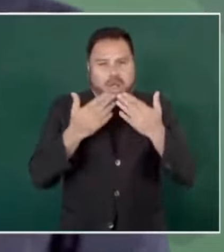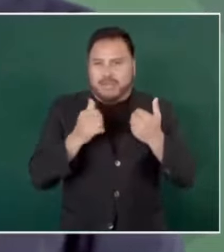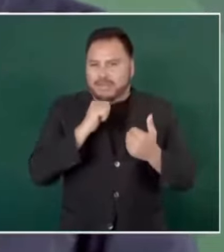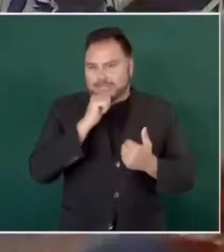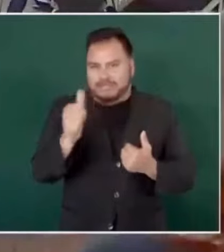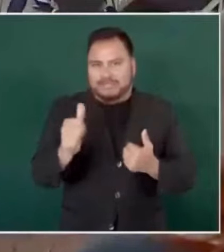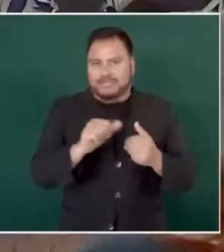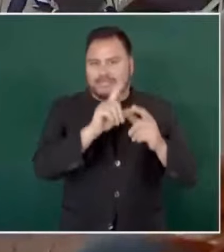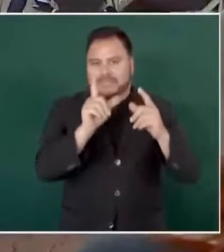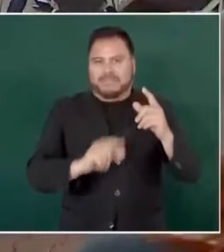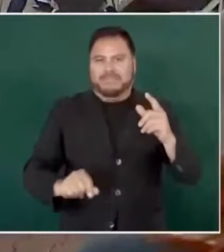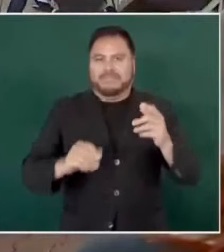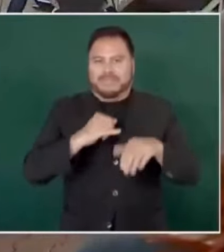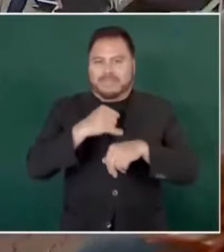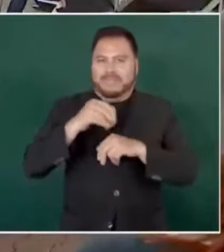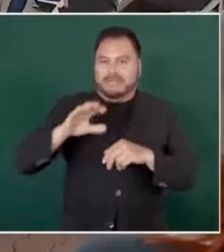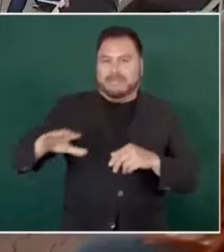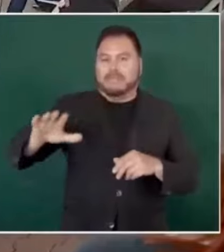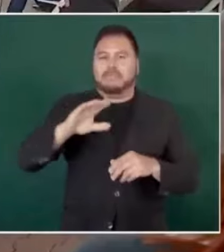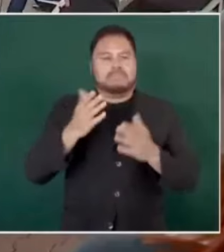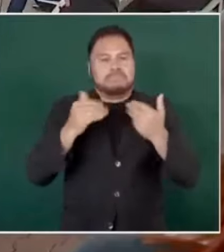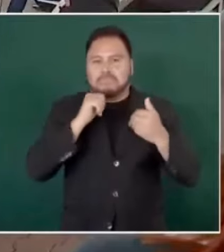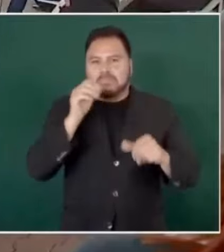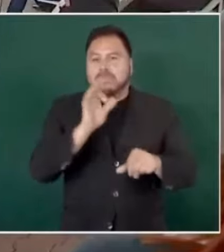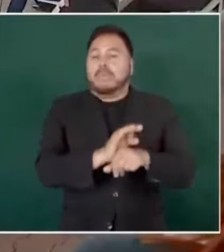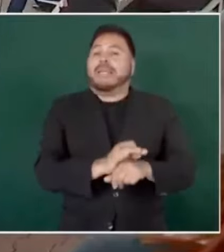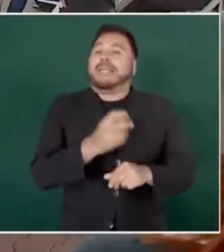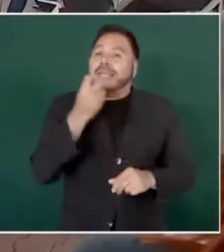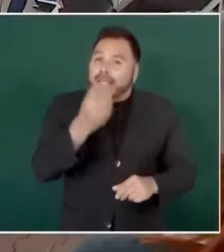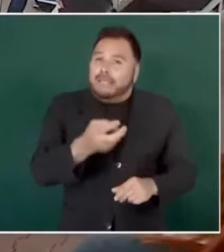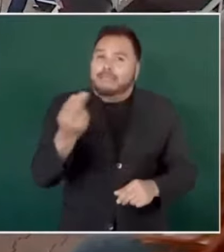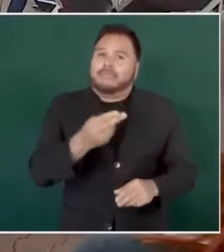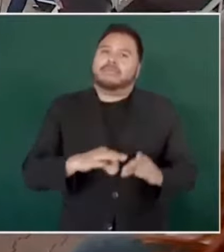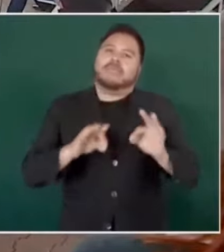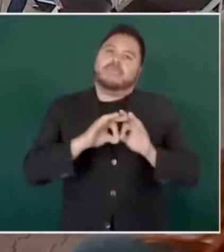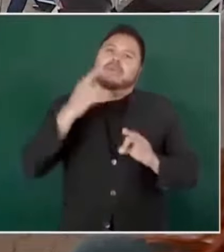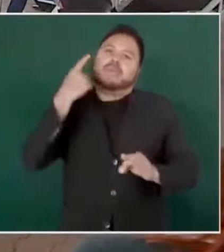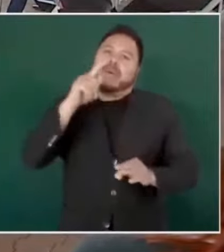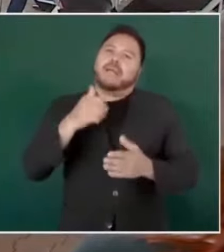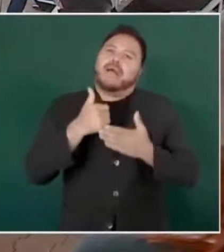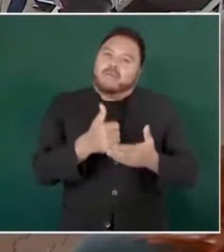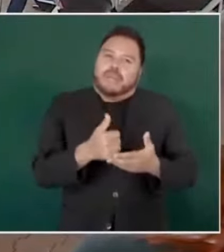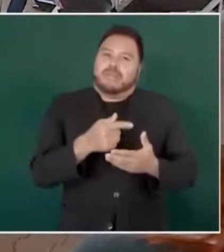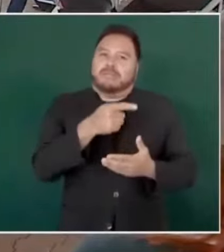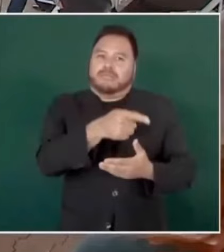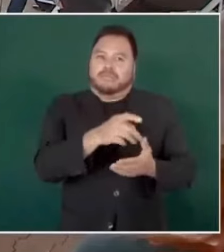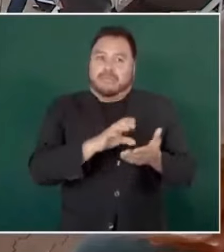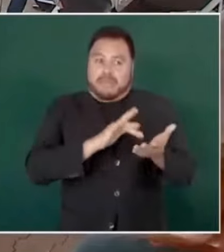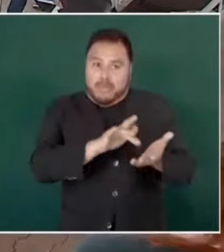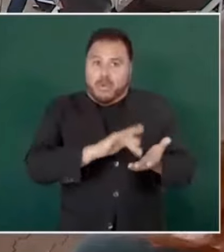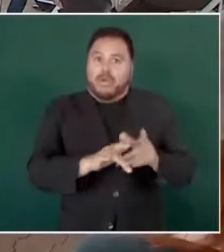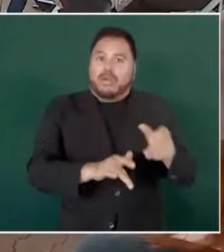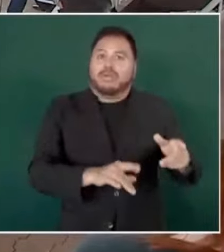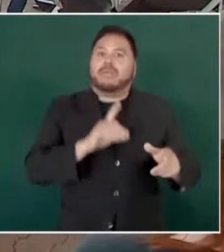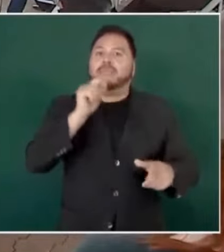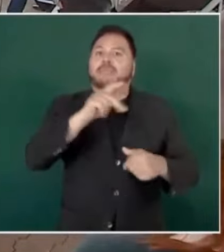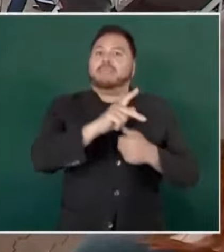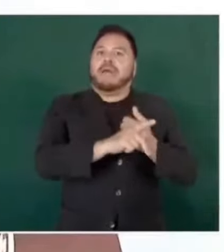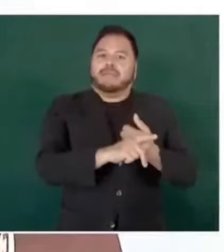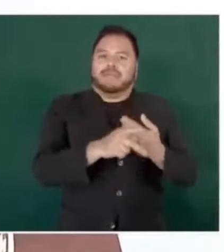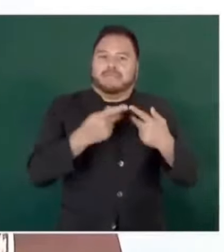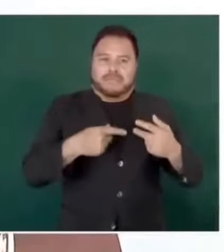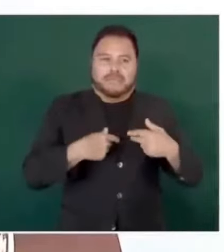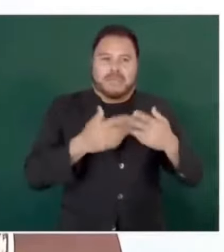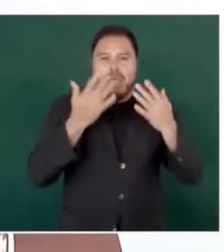ayudaría mucho a atemperar el fenómeno migratorio, es atender las causas,